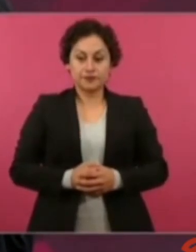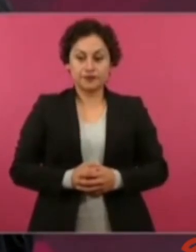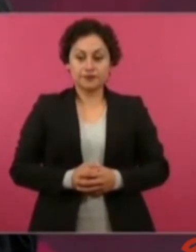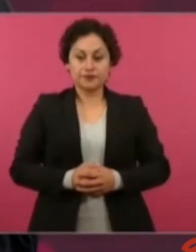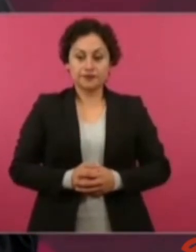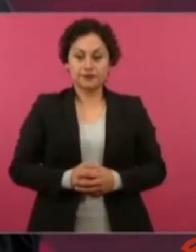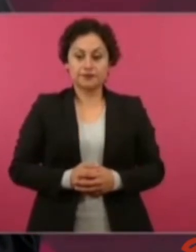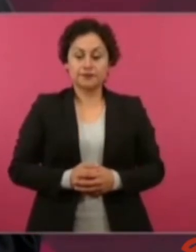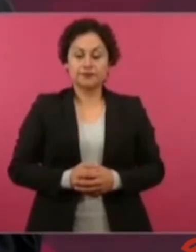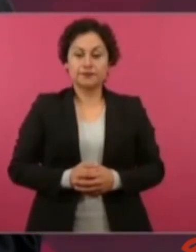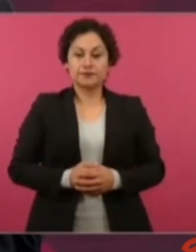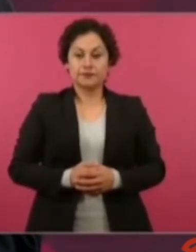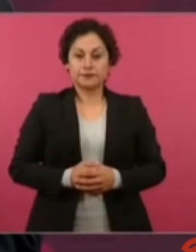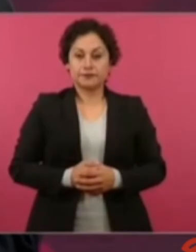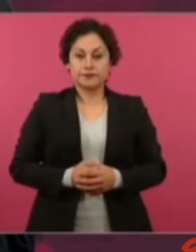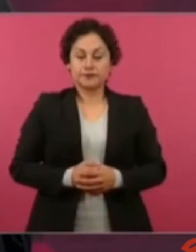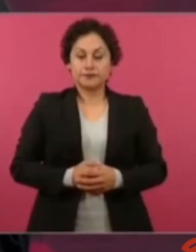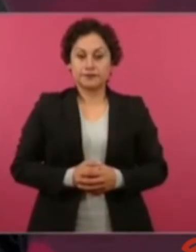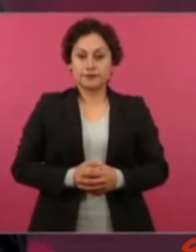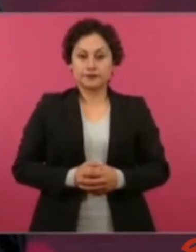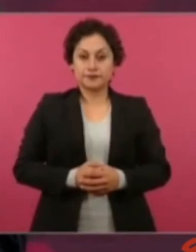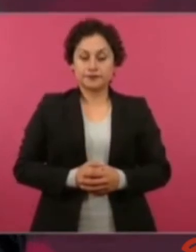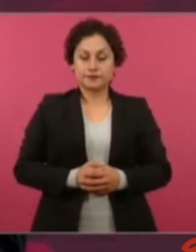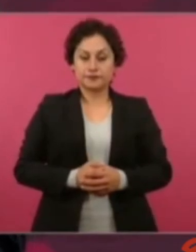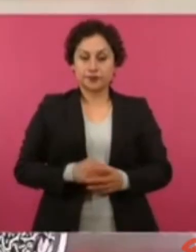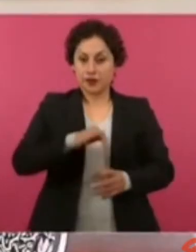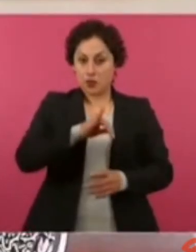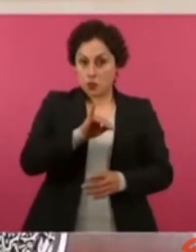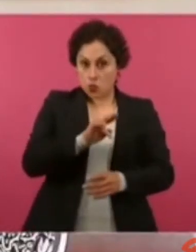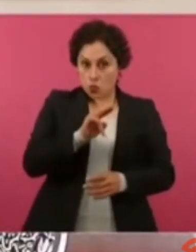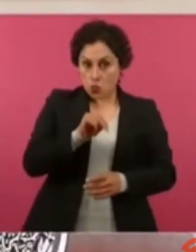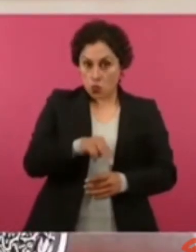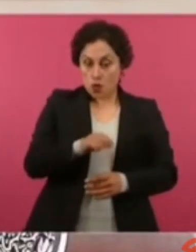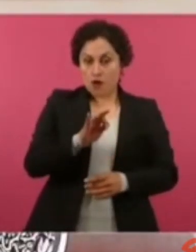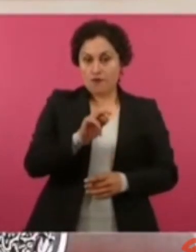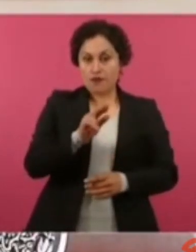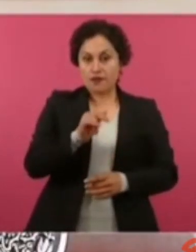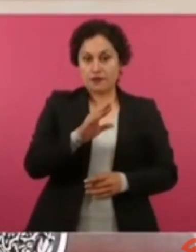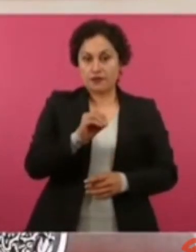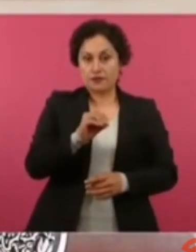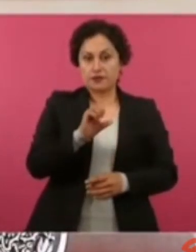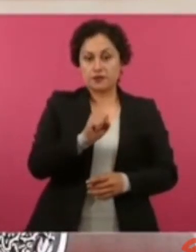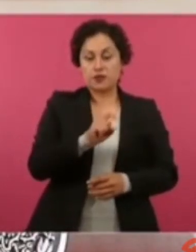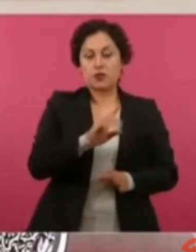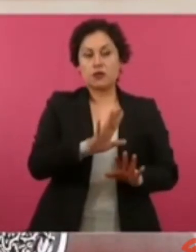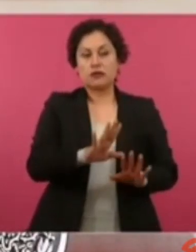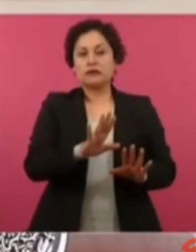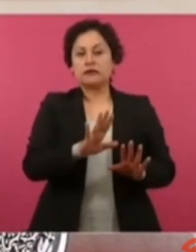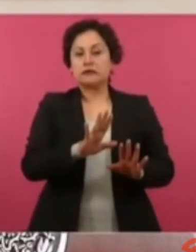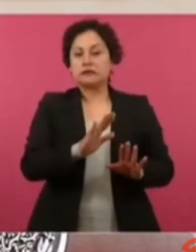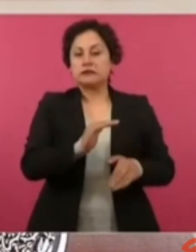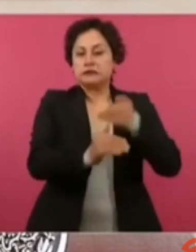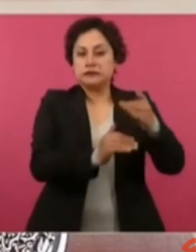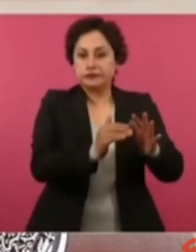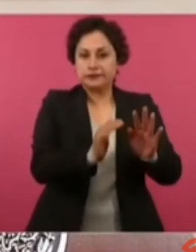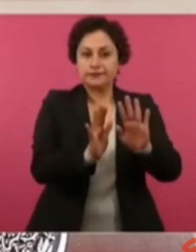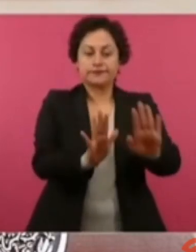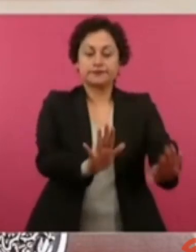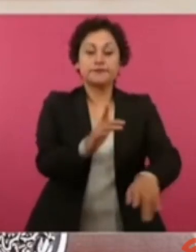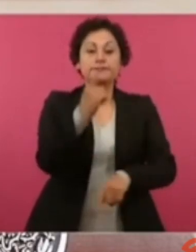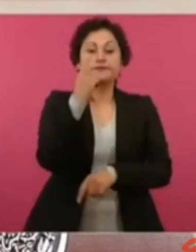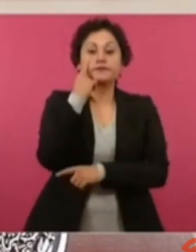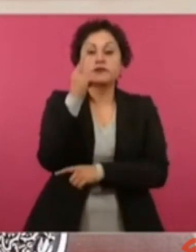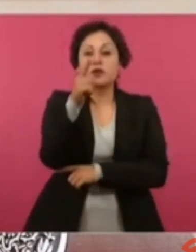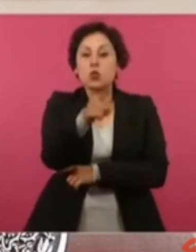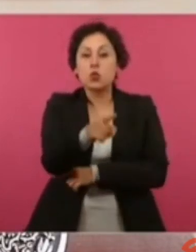va a agarrar vuelo. Es que ustedes no tienen